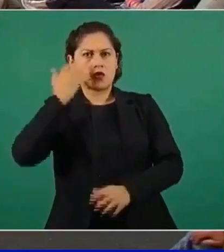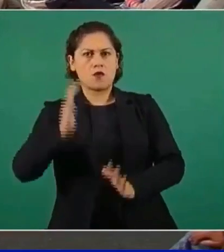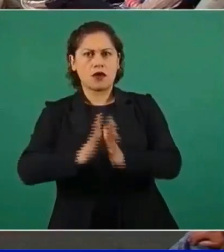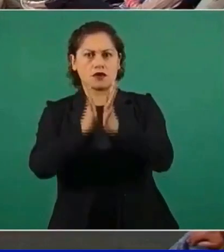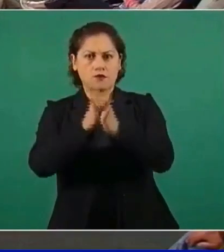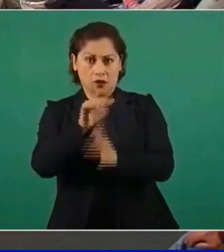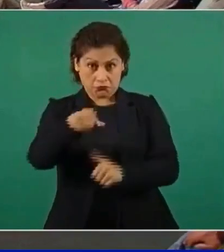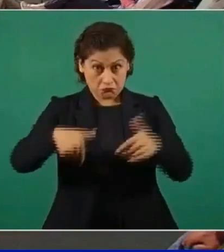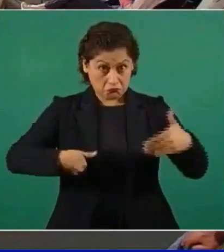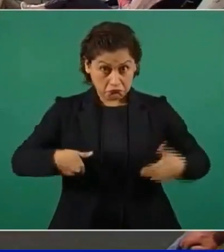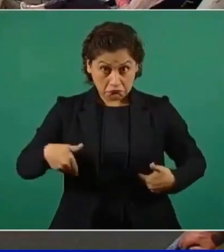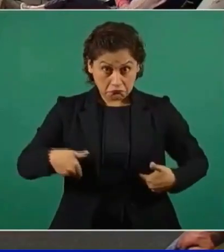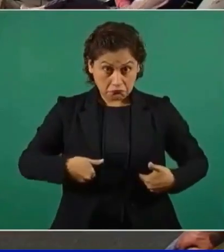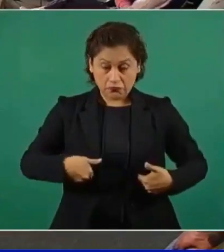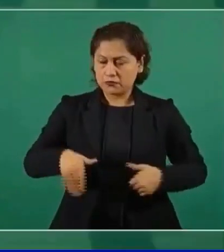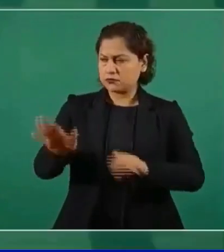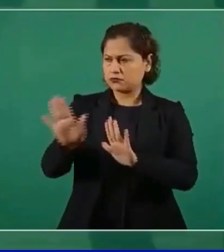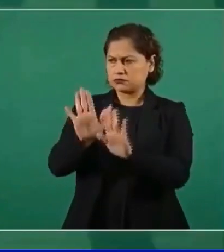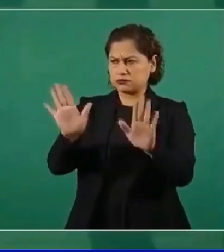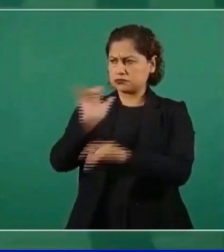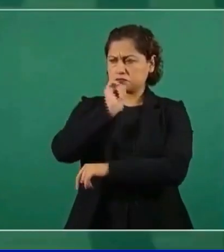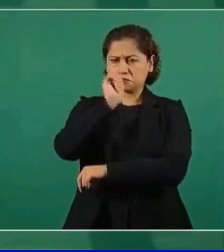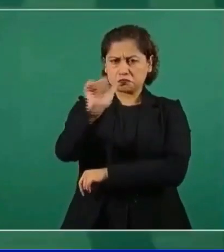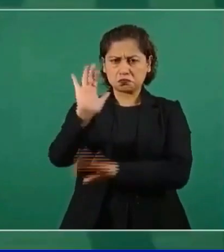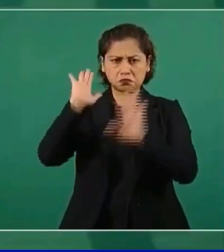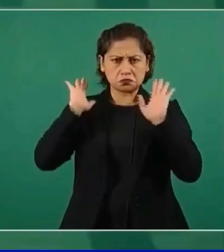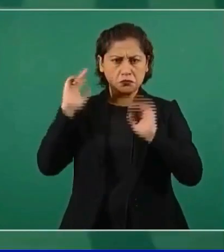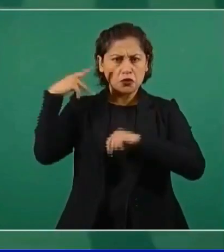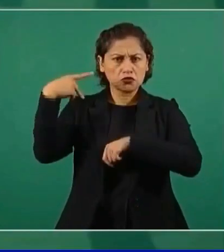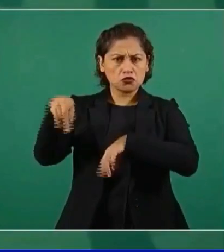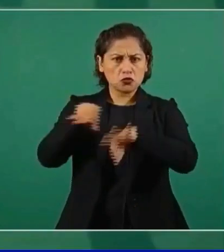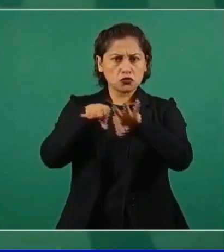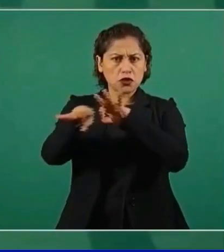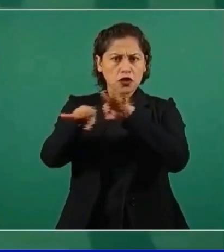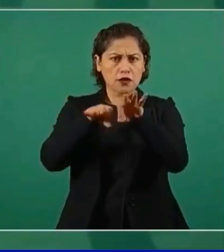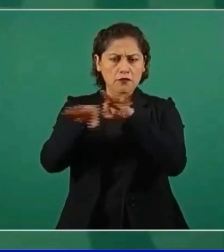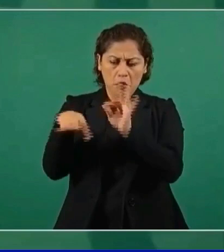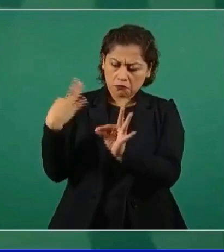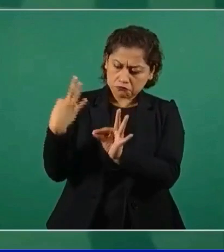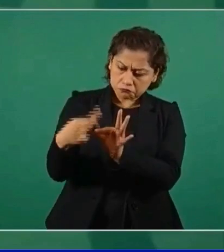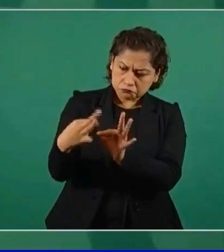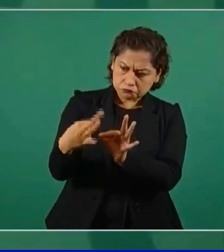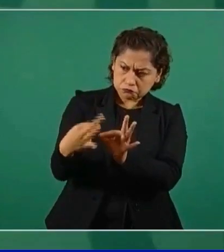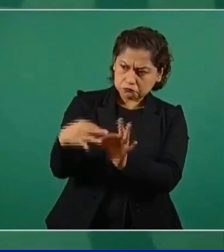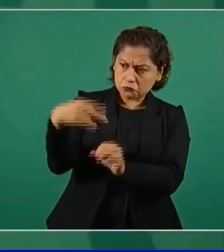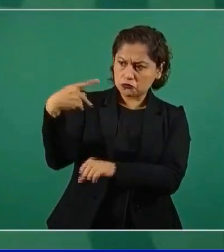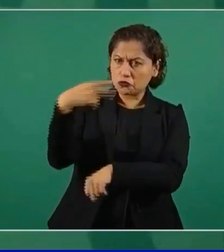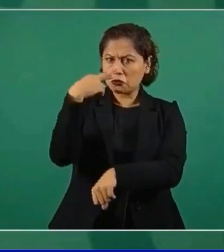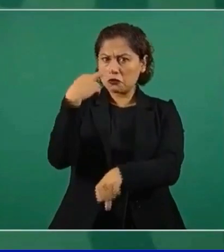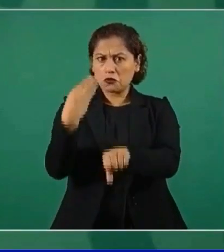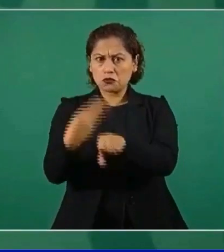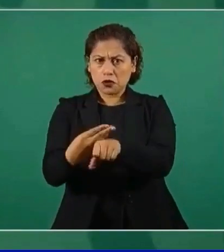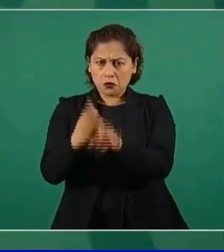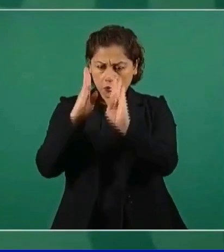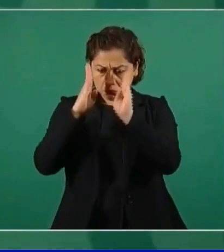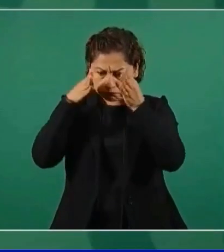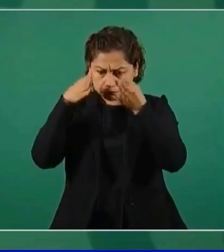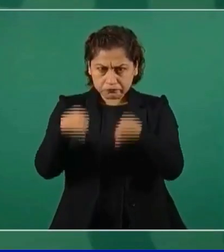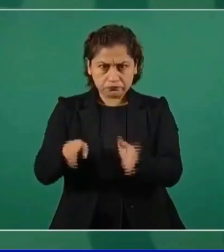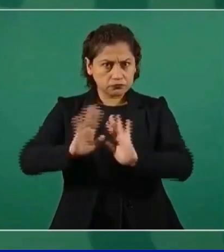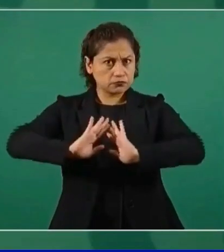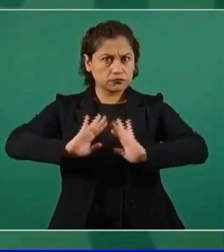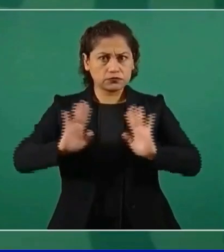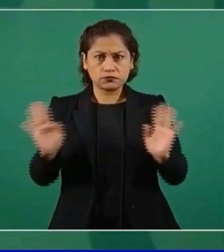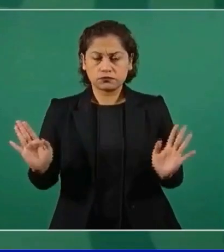cumplan con su función, que atiendan sus responsabilidades, que